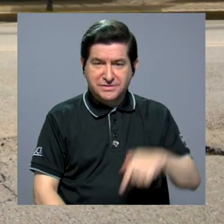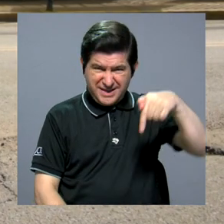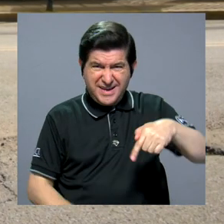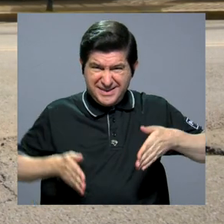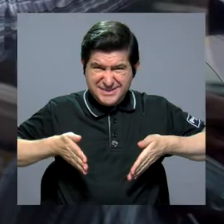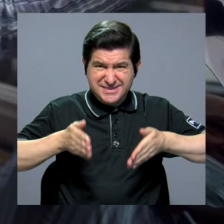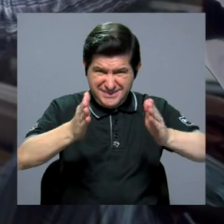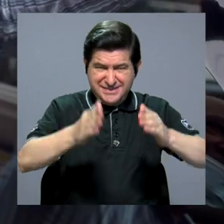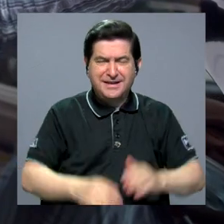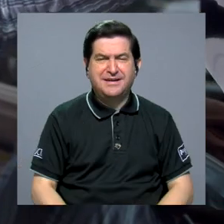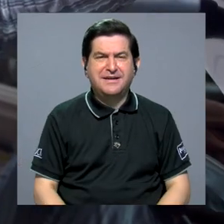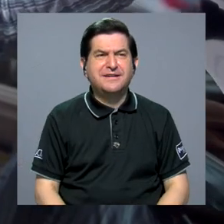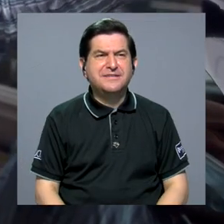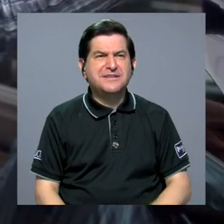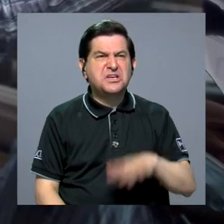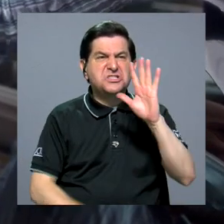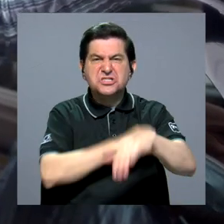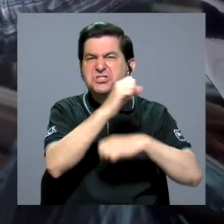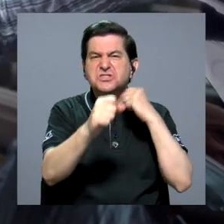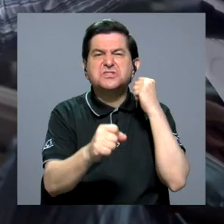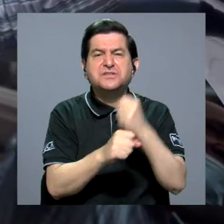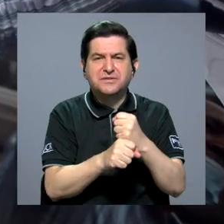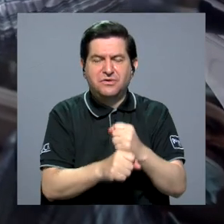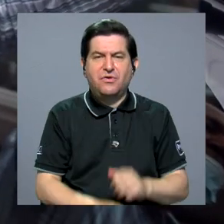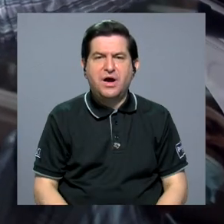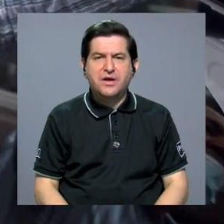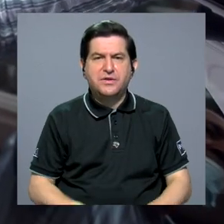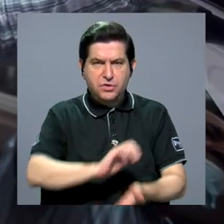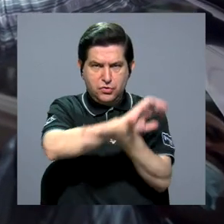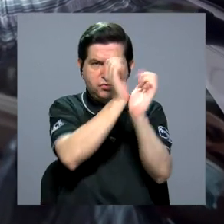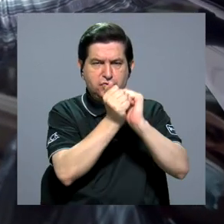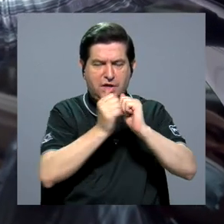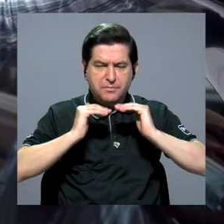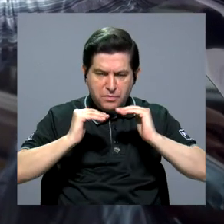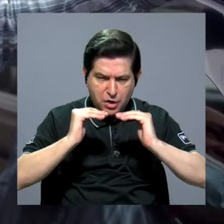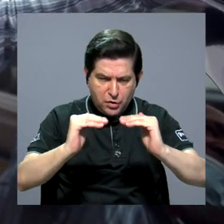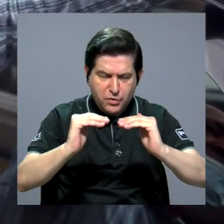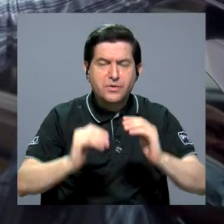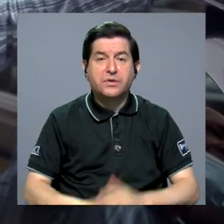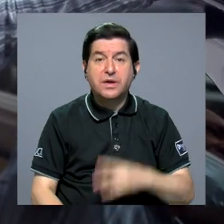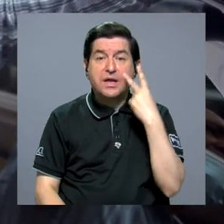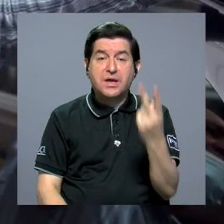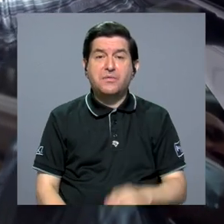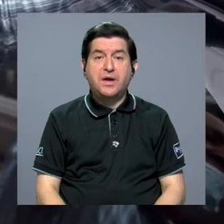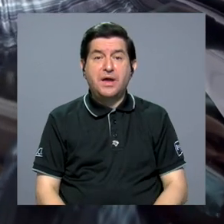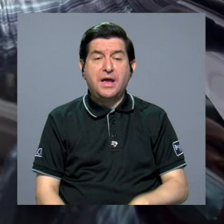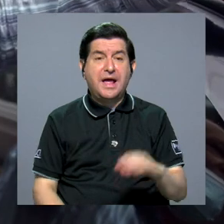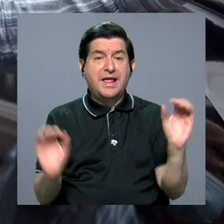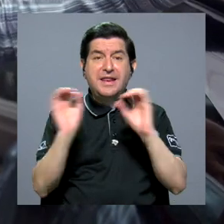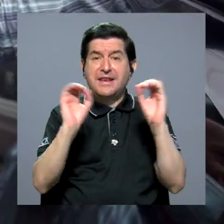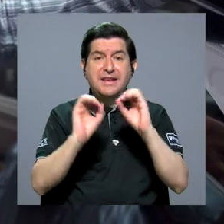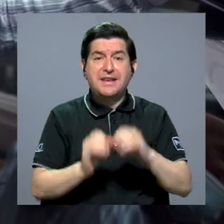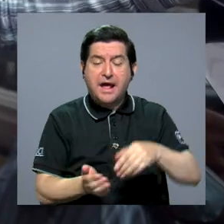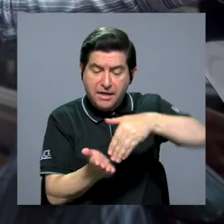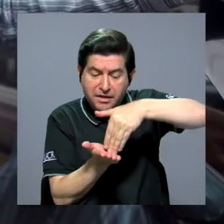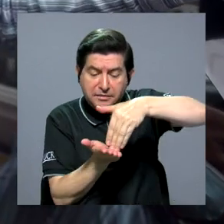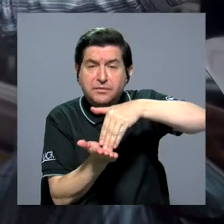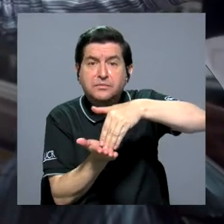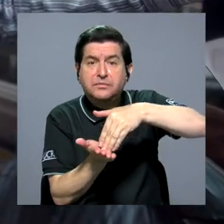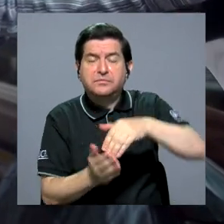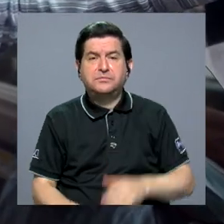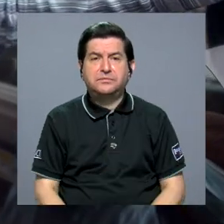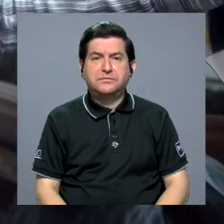a menos esta calle que vea, hace más de como 5 años que le habían cambiado el alfalto y vea, no hay señalamiento de nada,